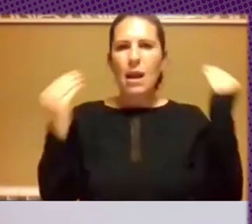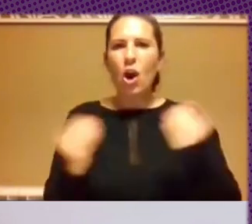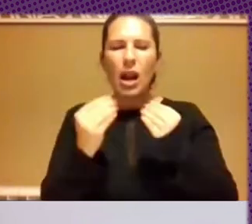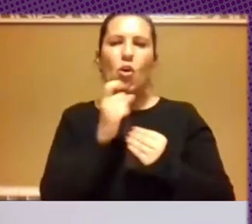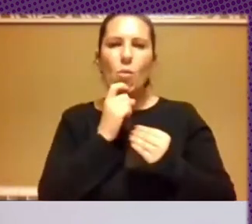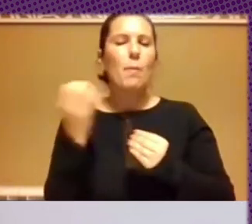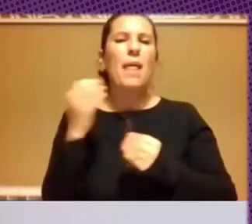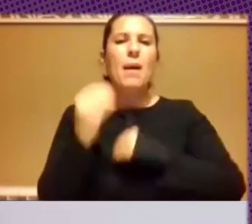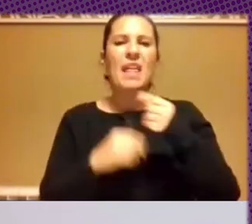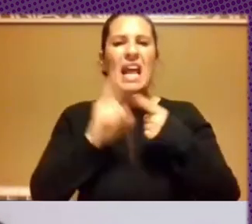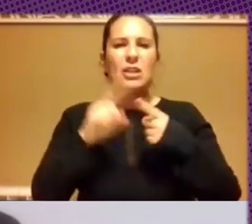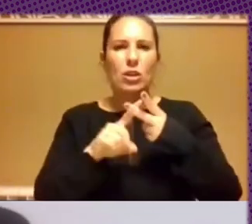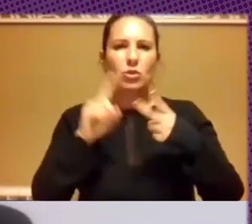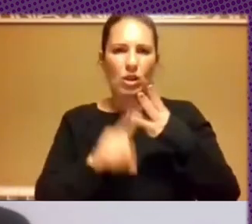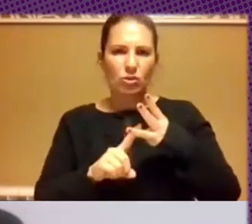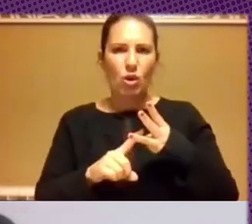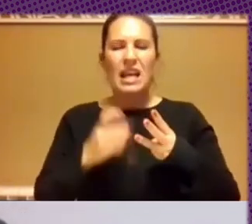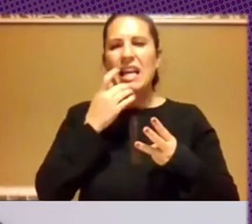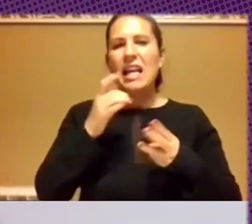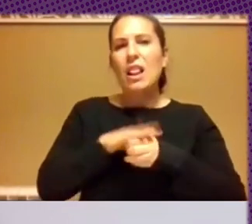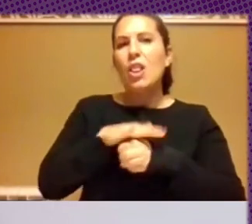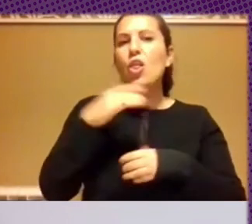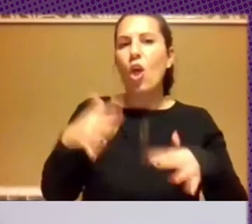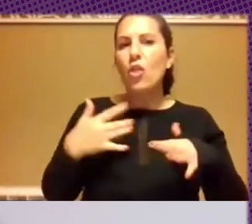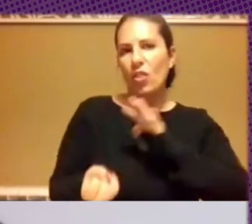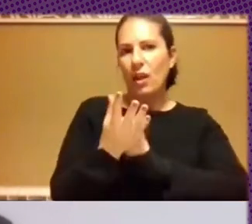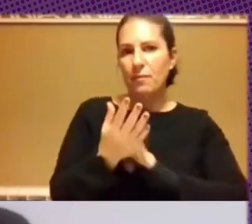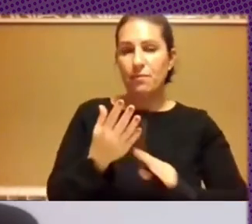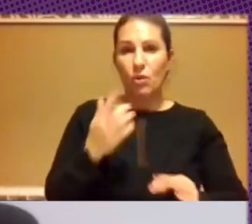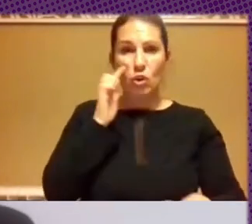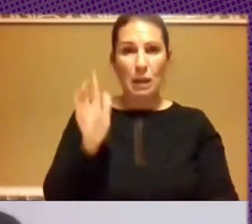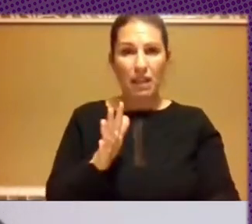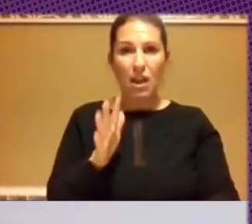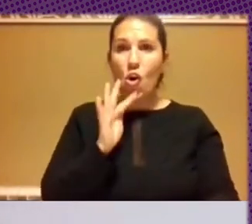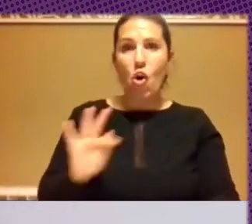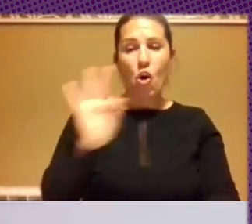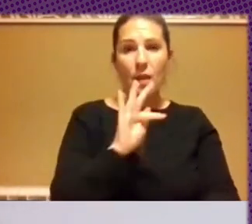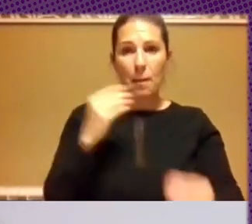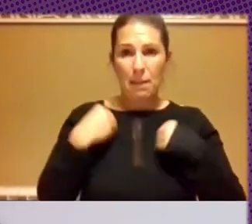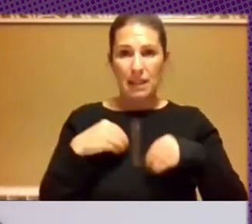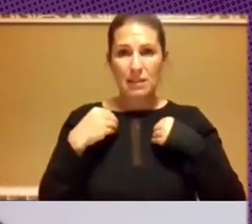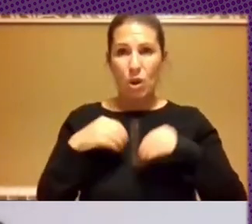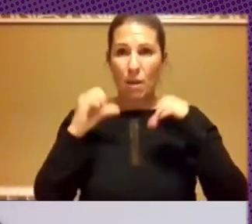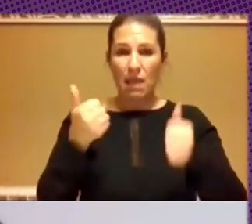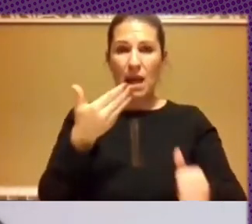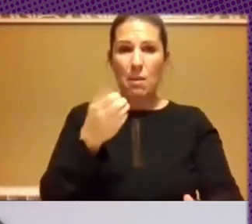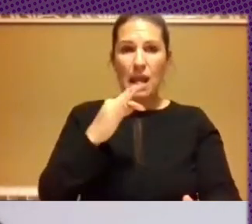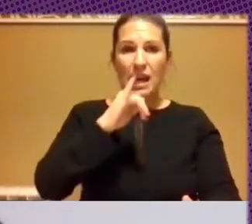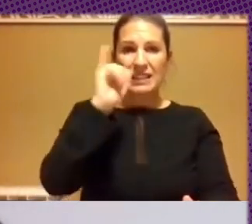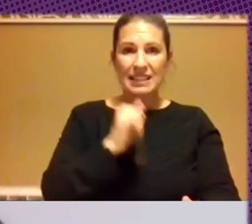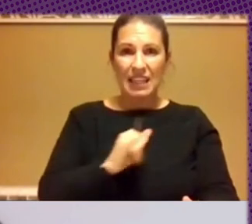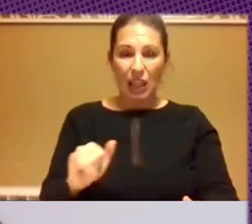y desde qué parte así que si parece seguimos el mismo el mismo orden empieza empieza Beatriz podéis